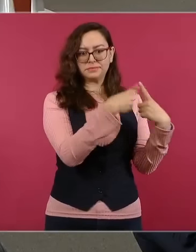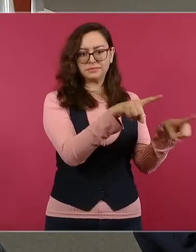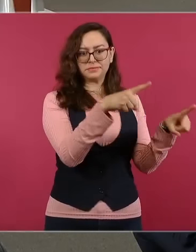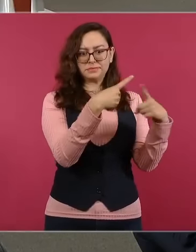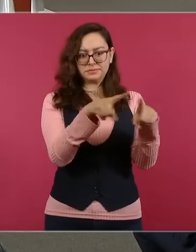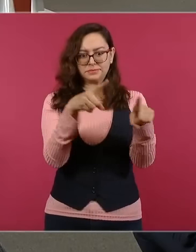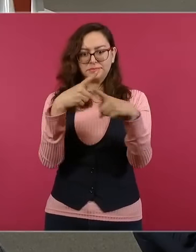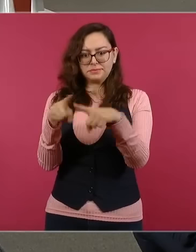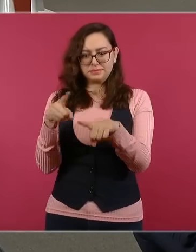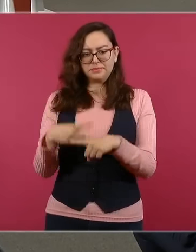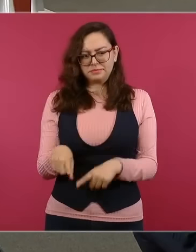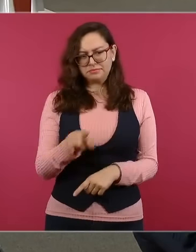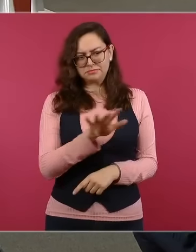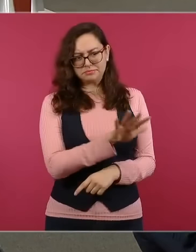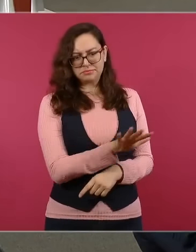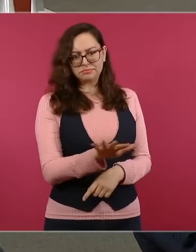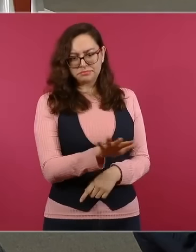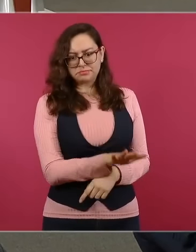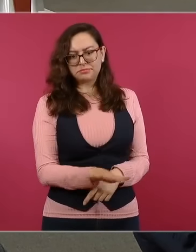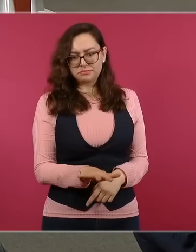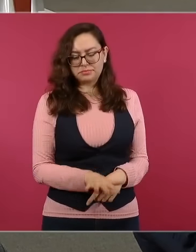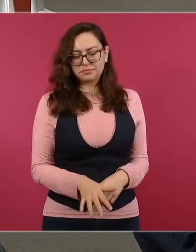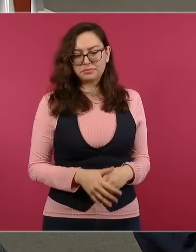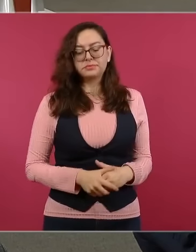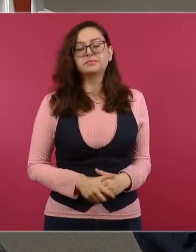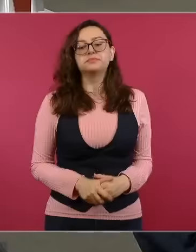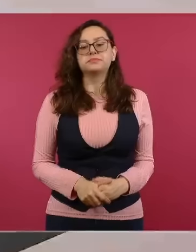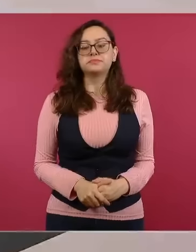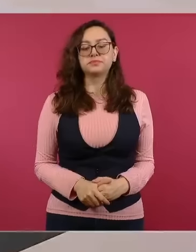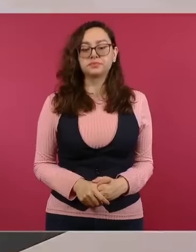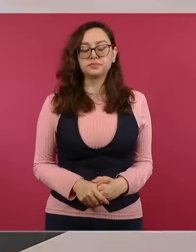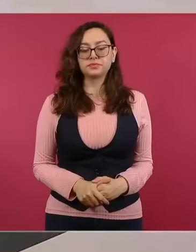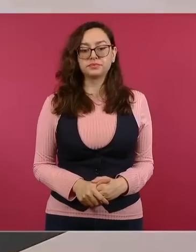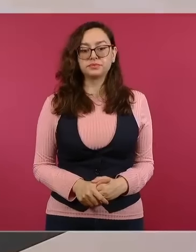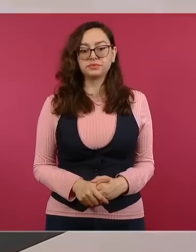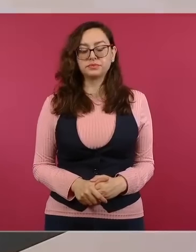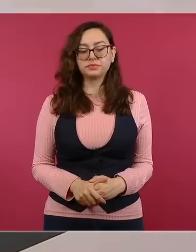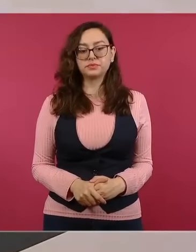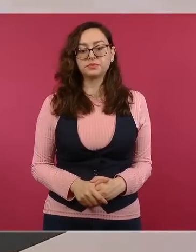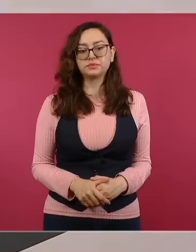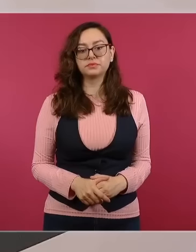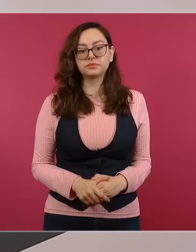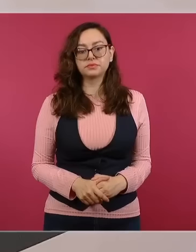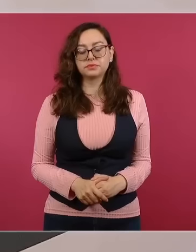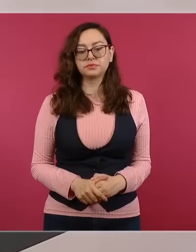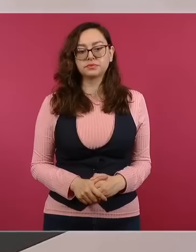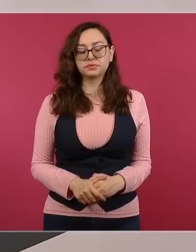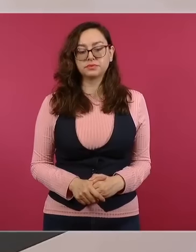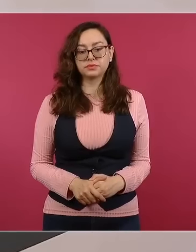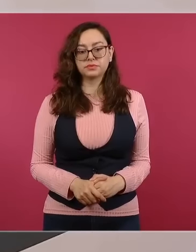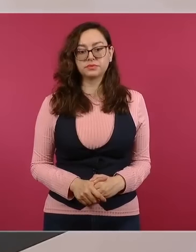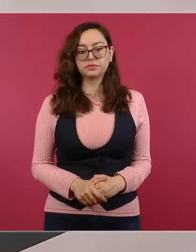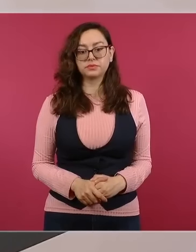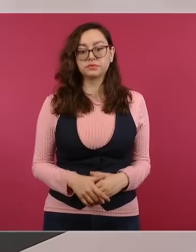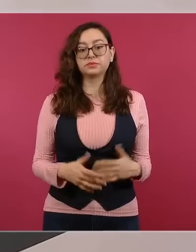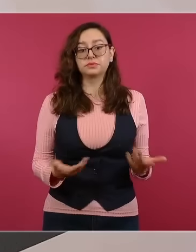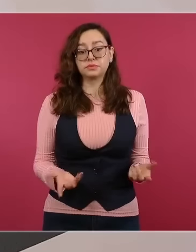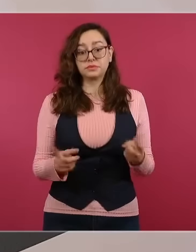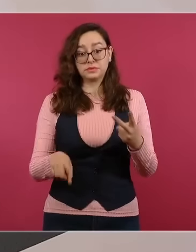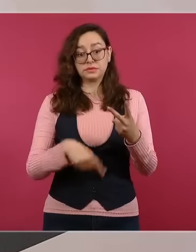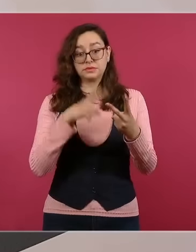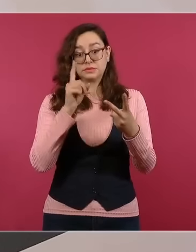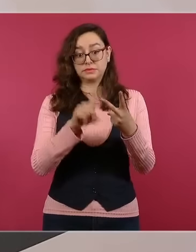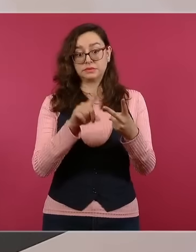Raleigh, Sacramento, San Bernardino, San Diego, San Francisco, San José, Santana, Seattle y Washington. Y tres